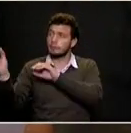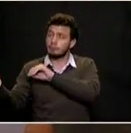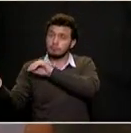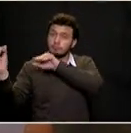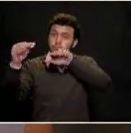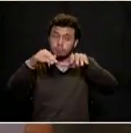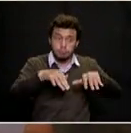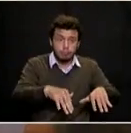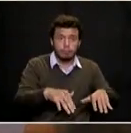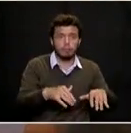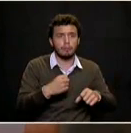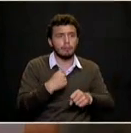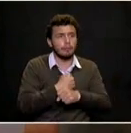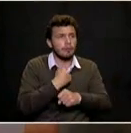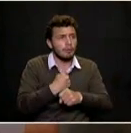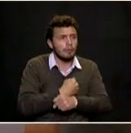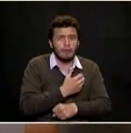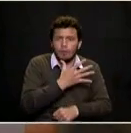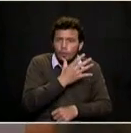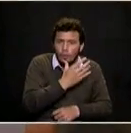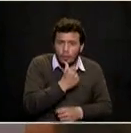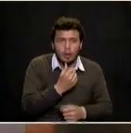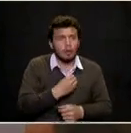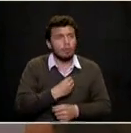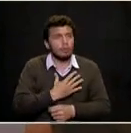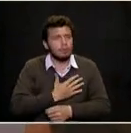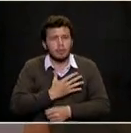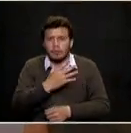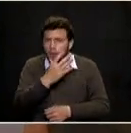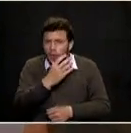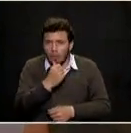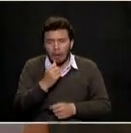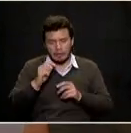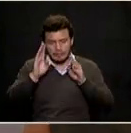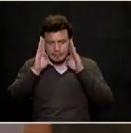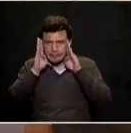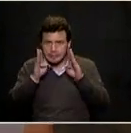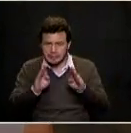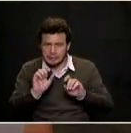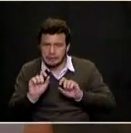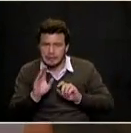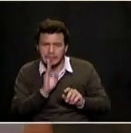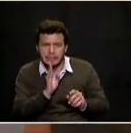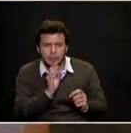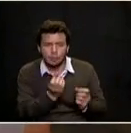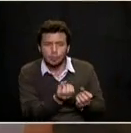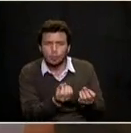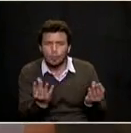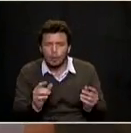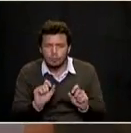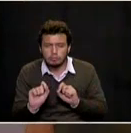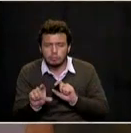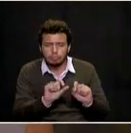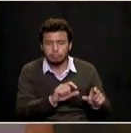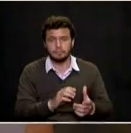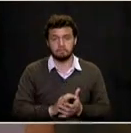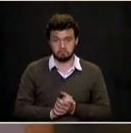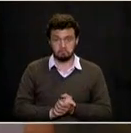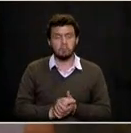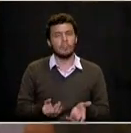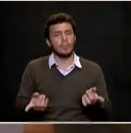oportunidades. Igualmente estaremos realizando unas ayudas humanitarias